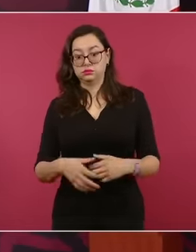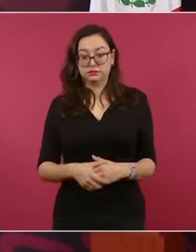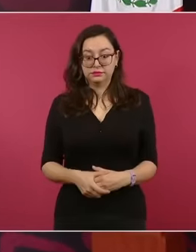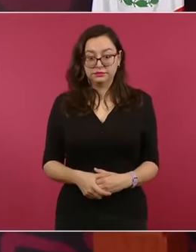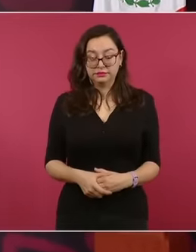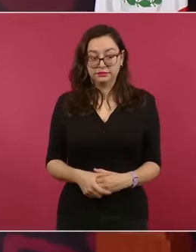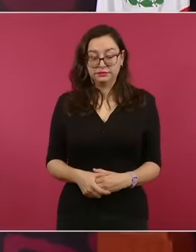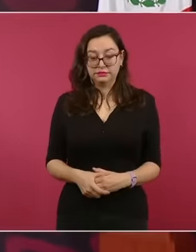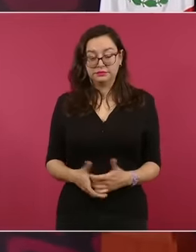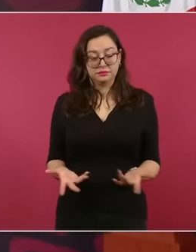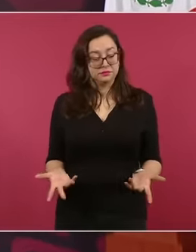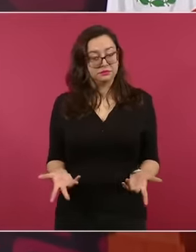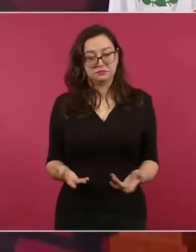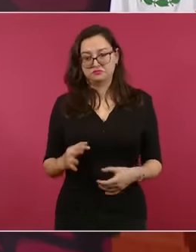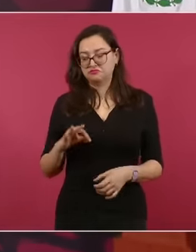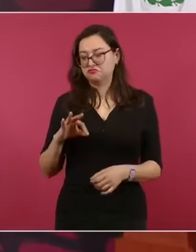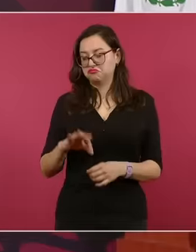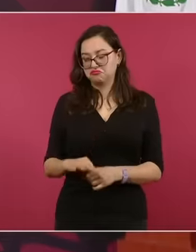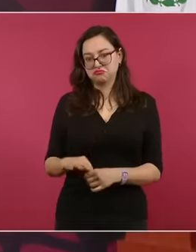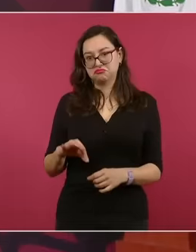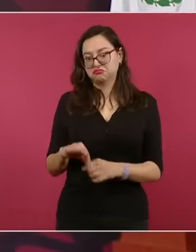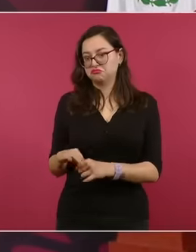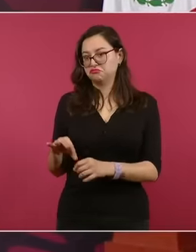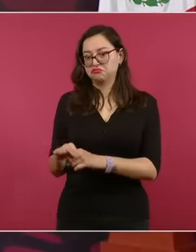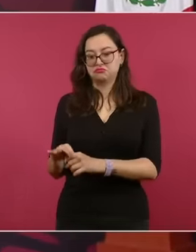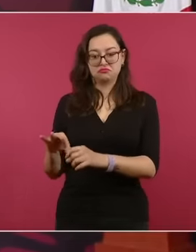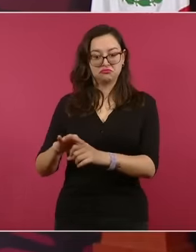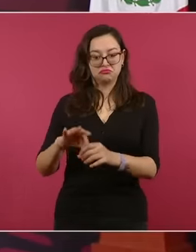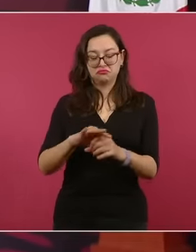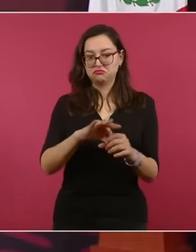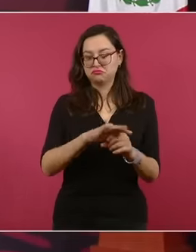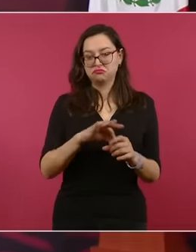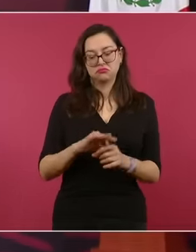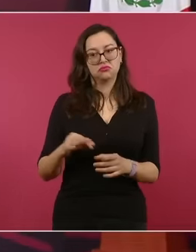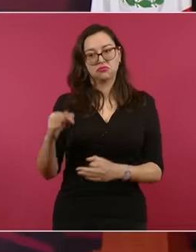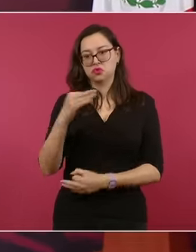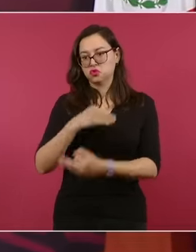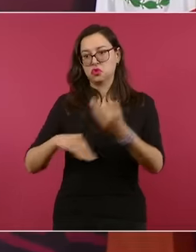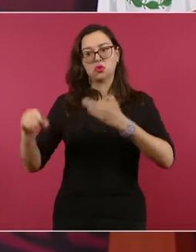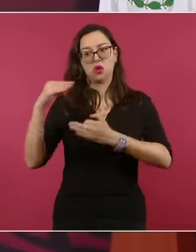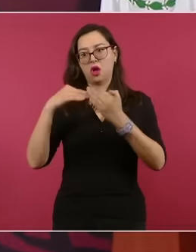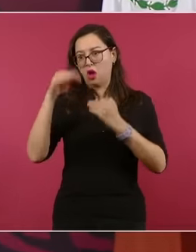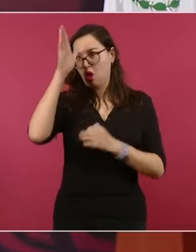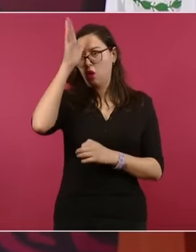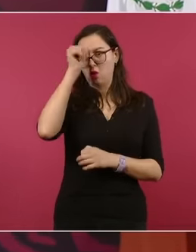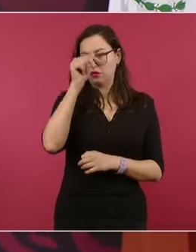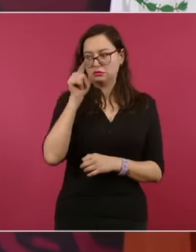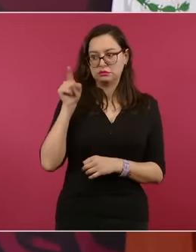los países en donde existen algunas diferencias